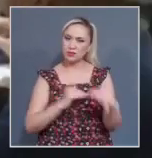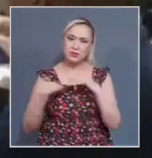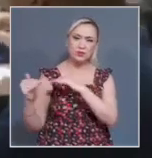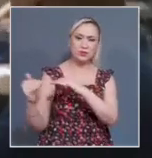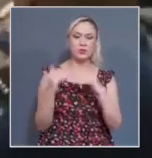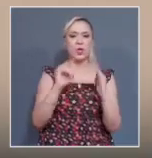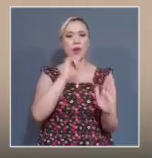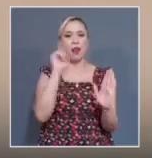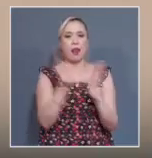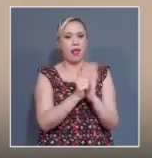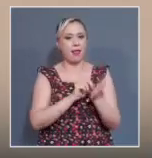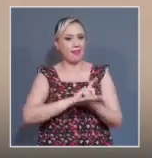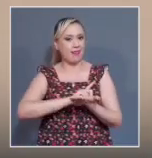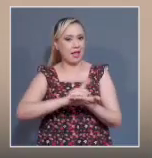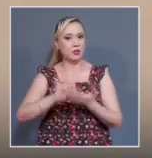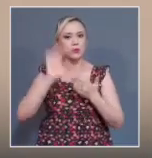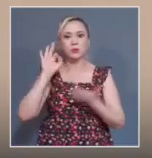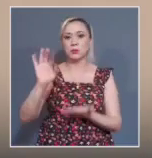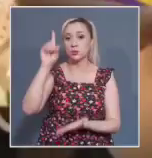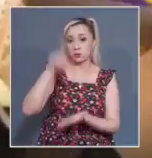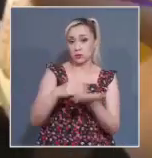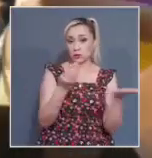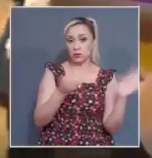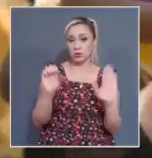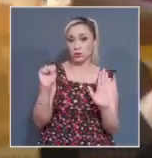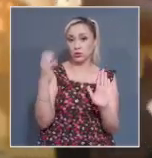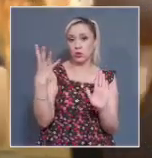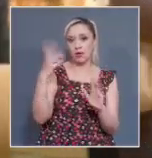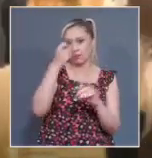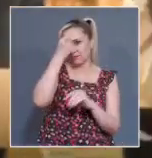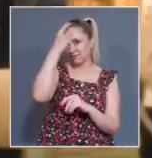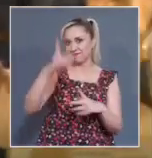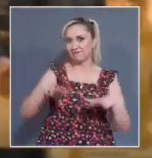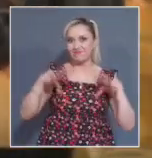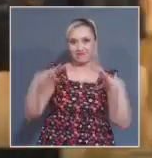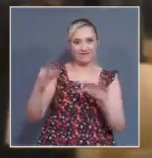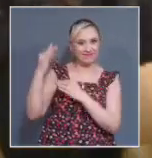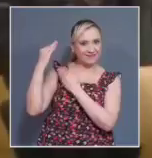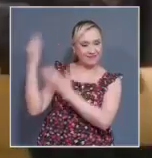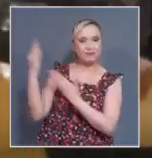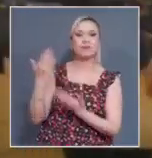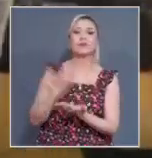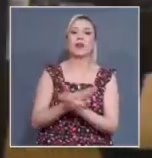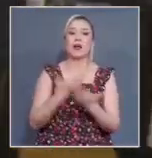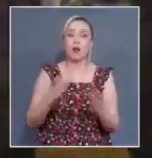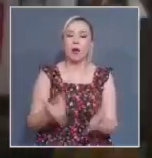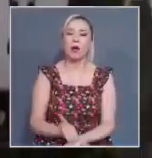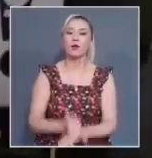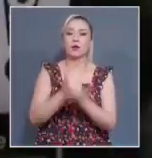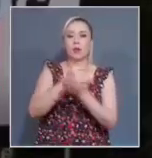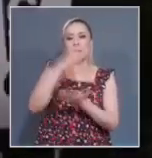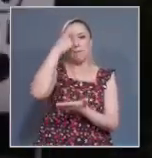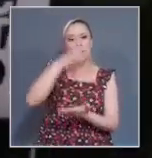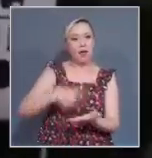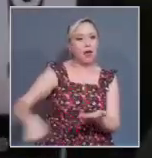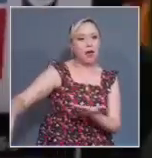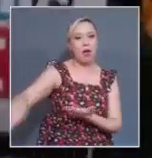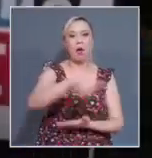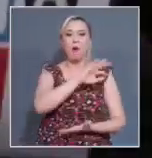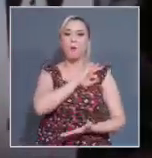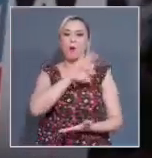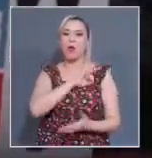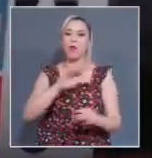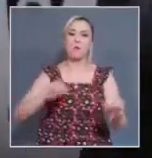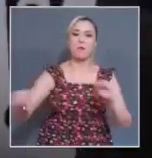Civiles de 1964, la Ley de 1965 ayudó a consolidar los logros del movimiento de derechos